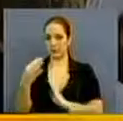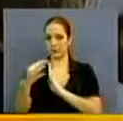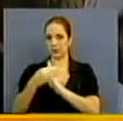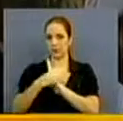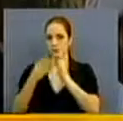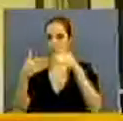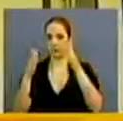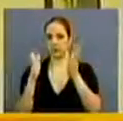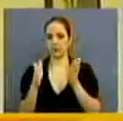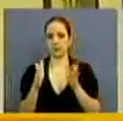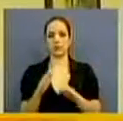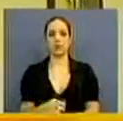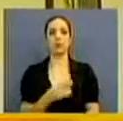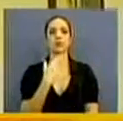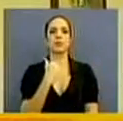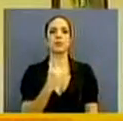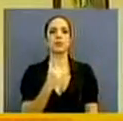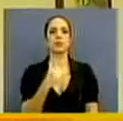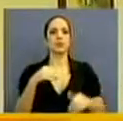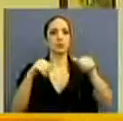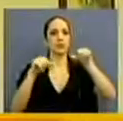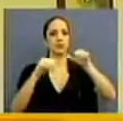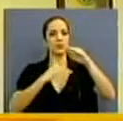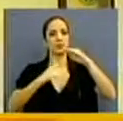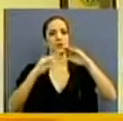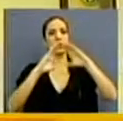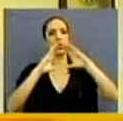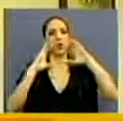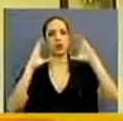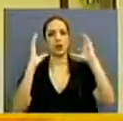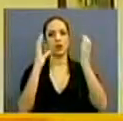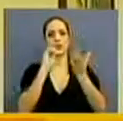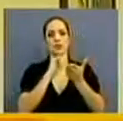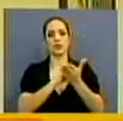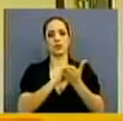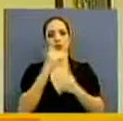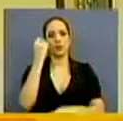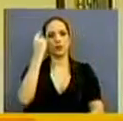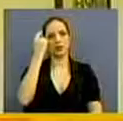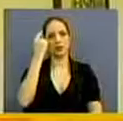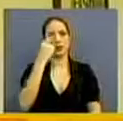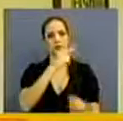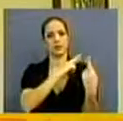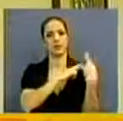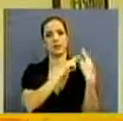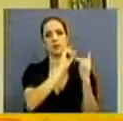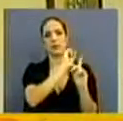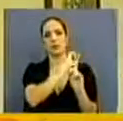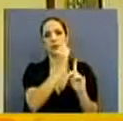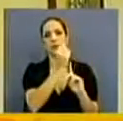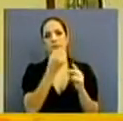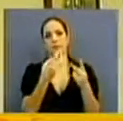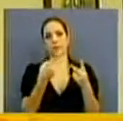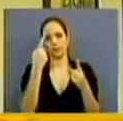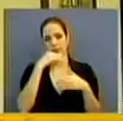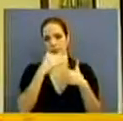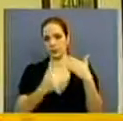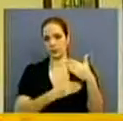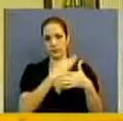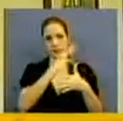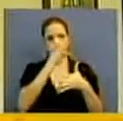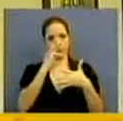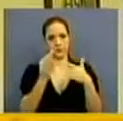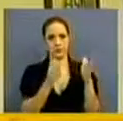de Panamá y Estratego. Hay un consenso a nivel global de que este concepto de responsabilidad social es un concepto válido para todo tipo de